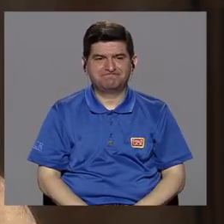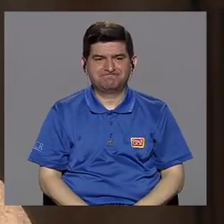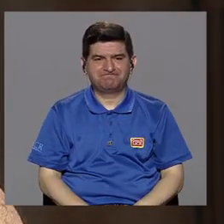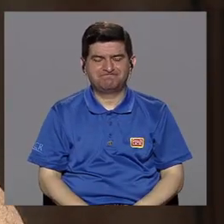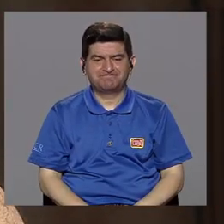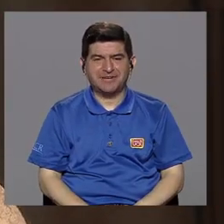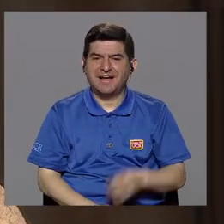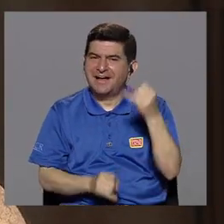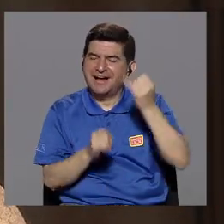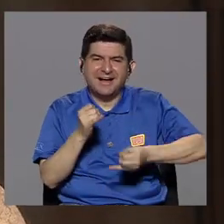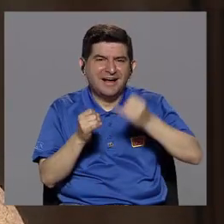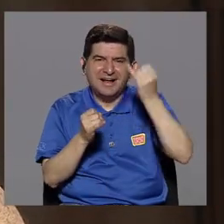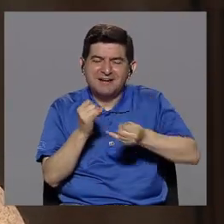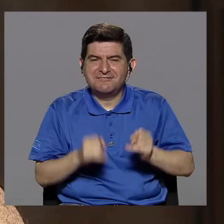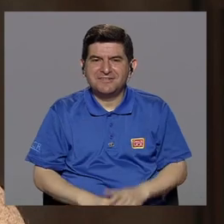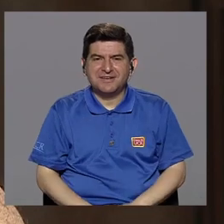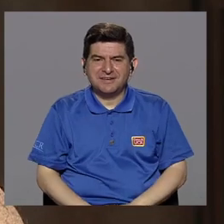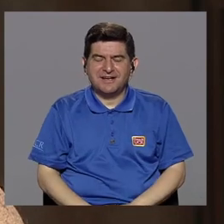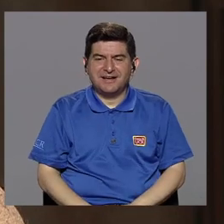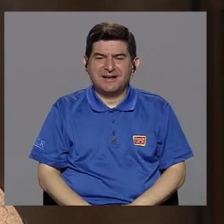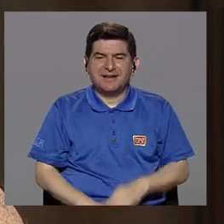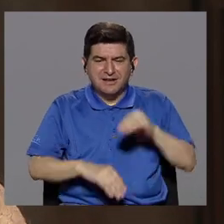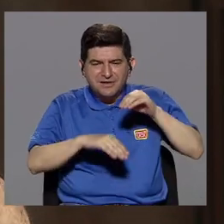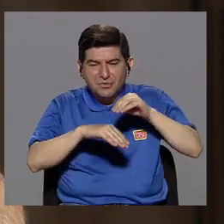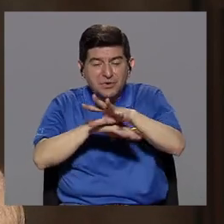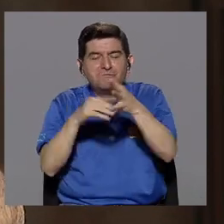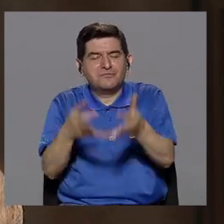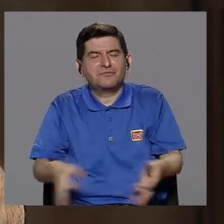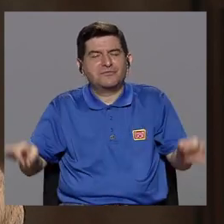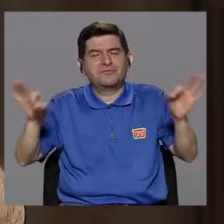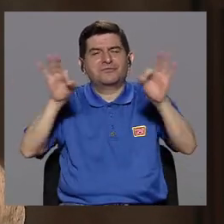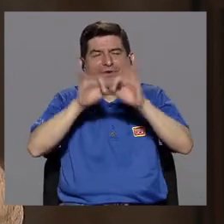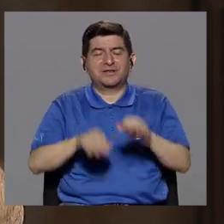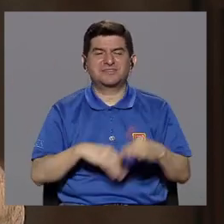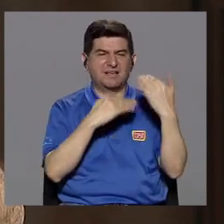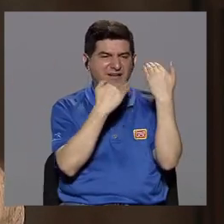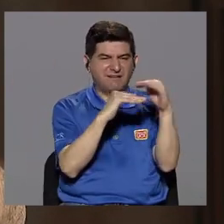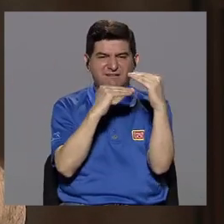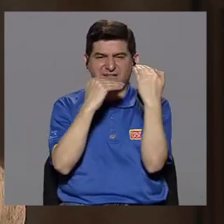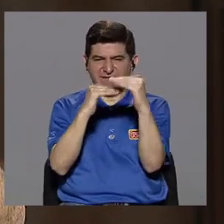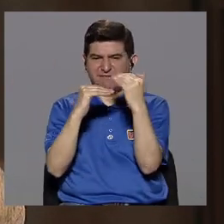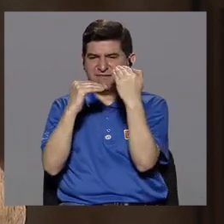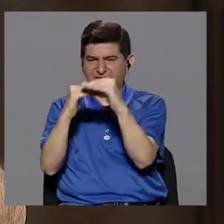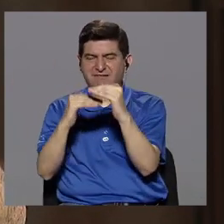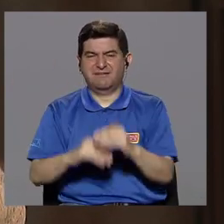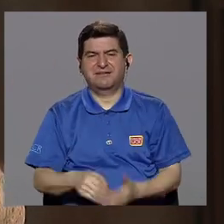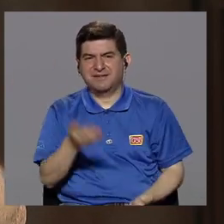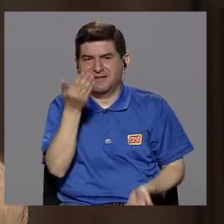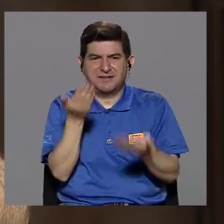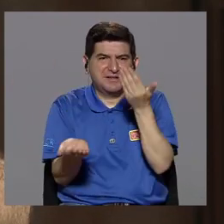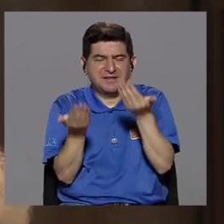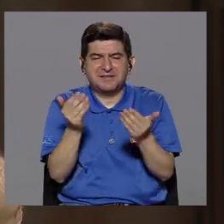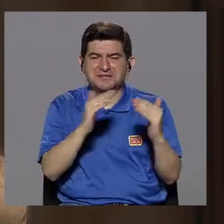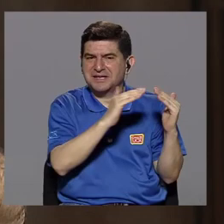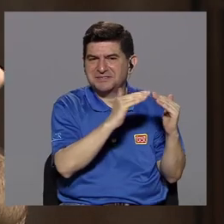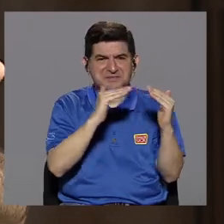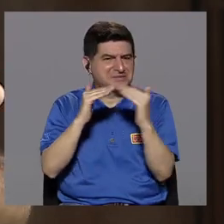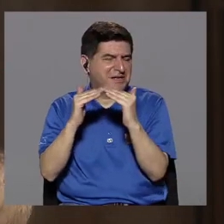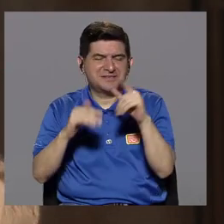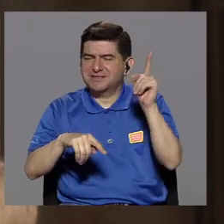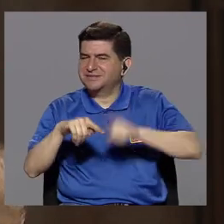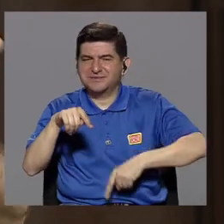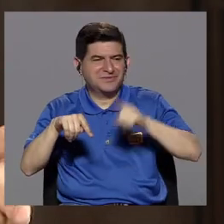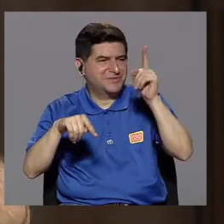un peso fundamental y que limitan a que en muchos hogares no se pueda